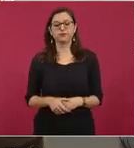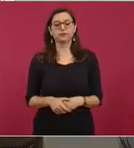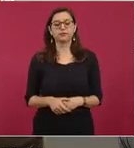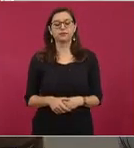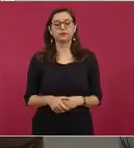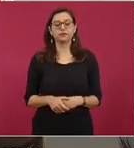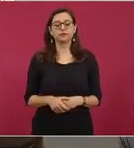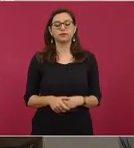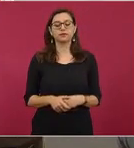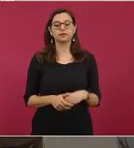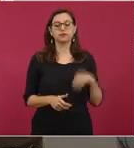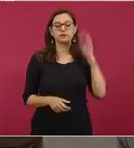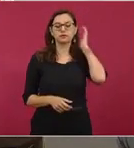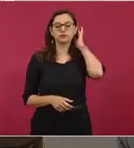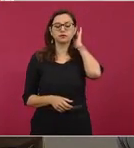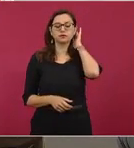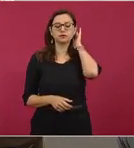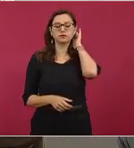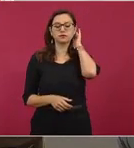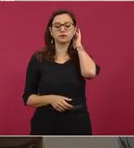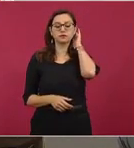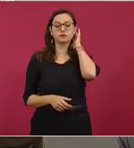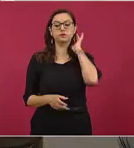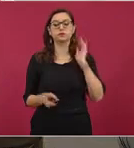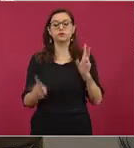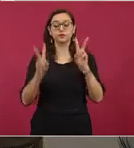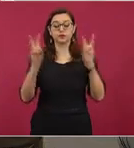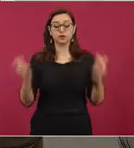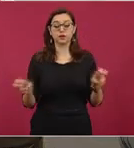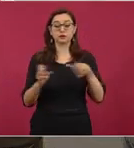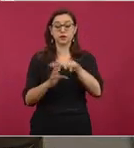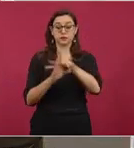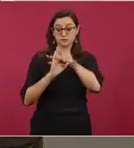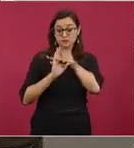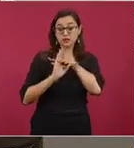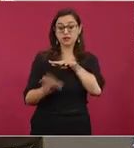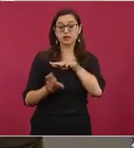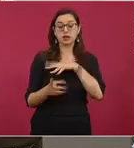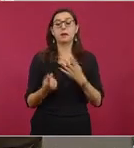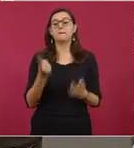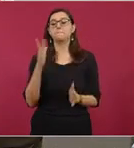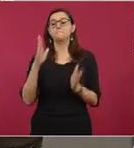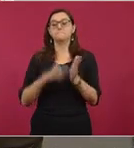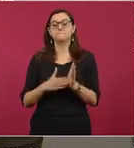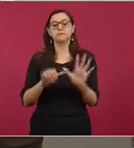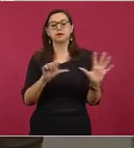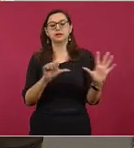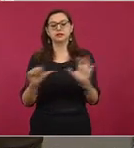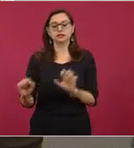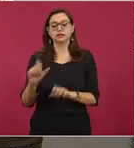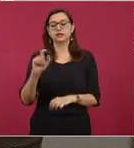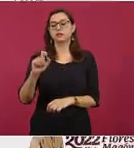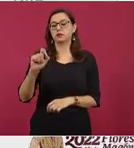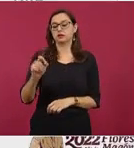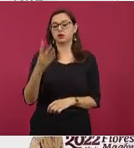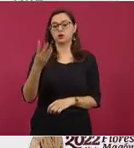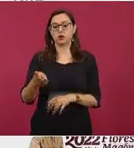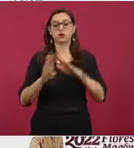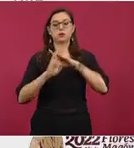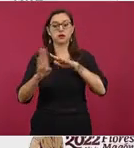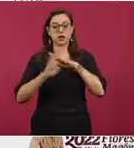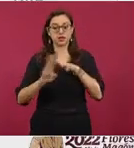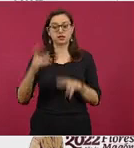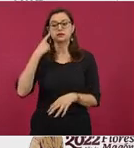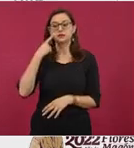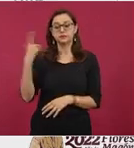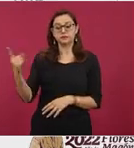En lo que se refiere a migración, este es el número de elementos, 1.624 migrantes que han sido